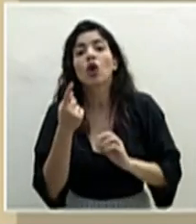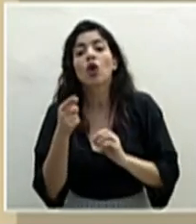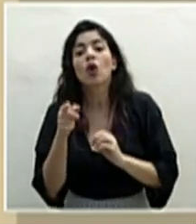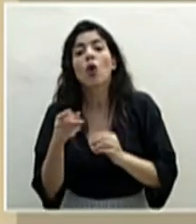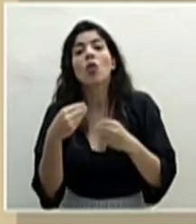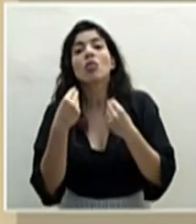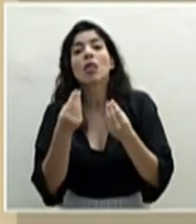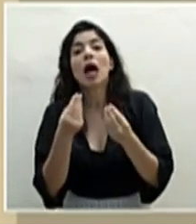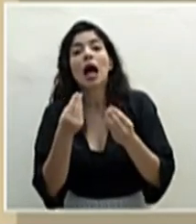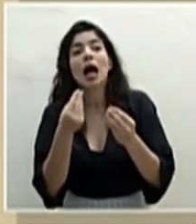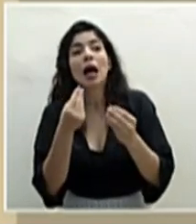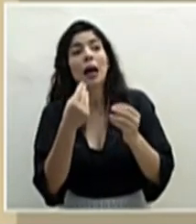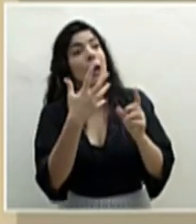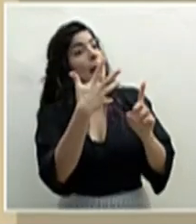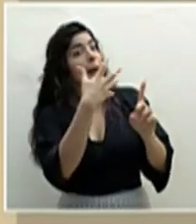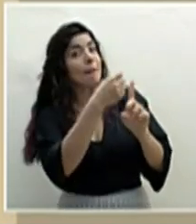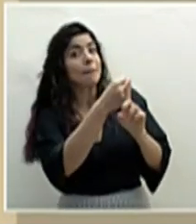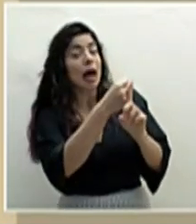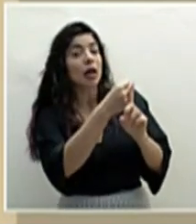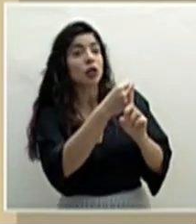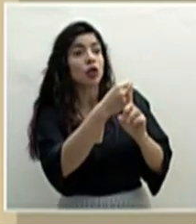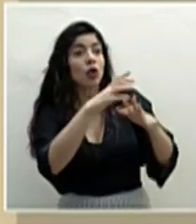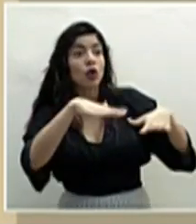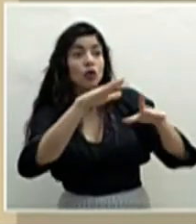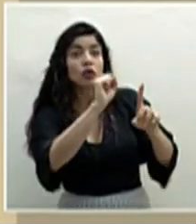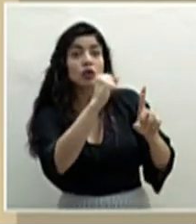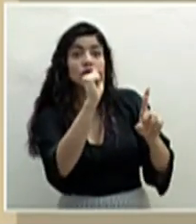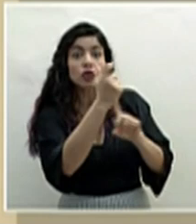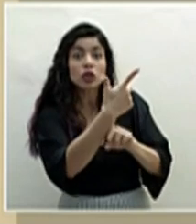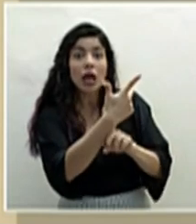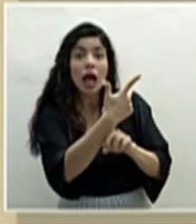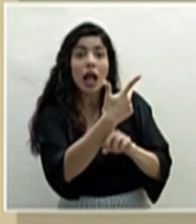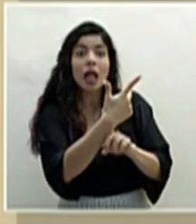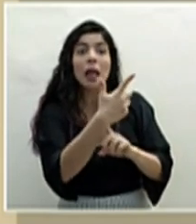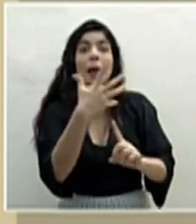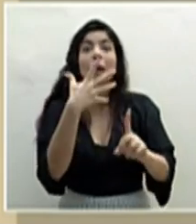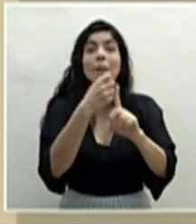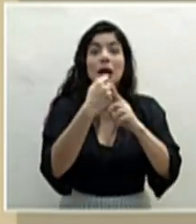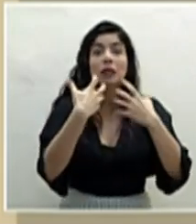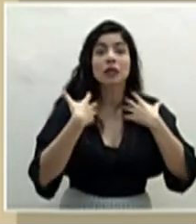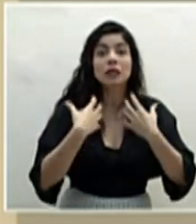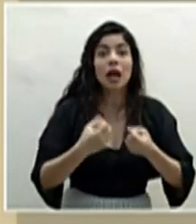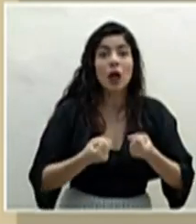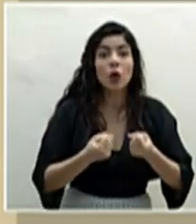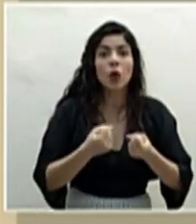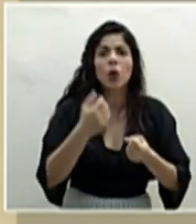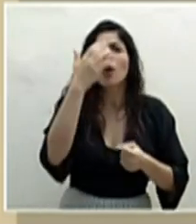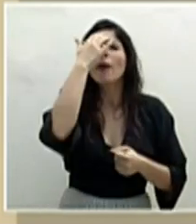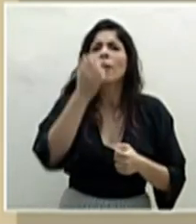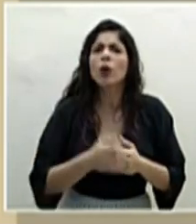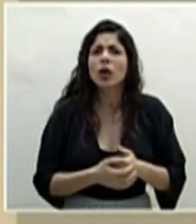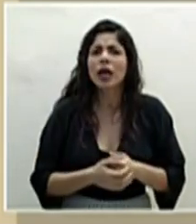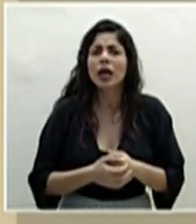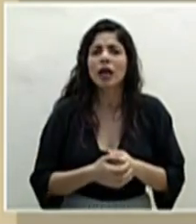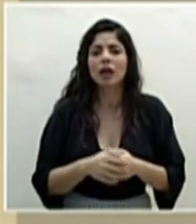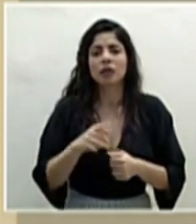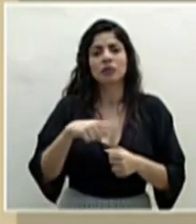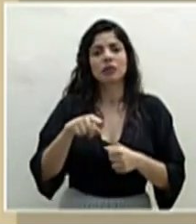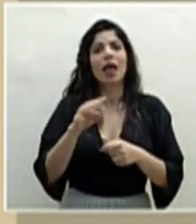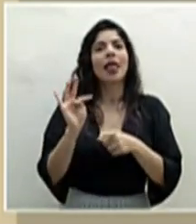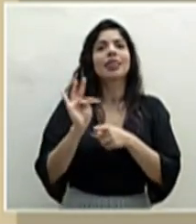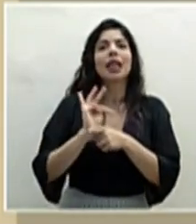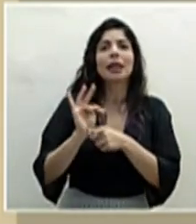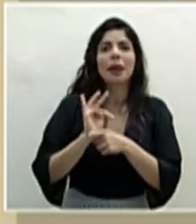impacto social y sanitario en el sentido de que sería un